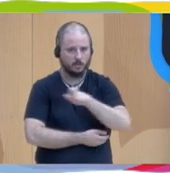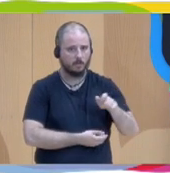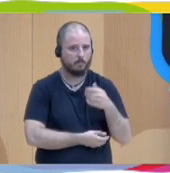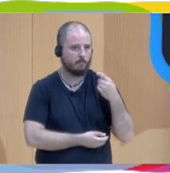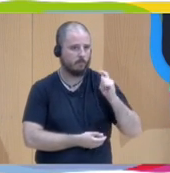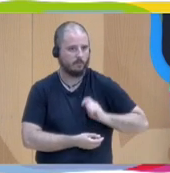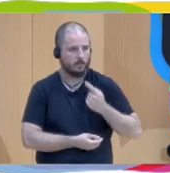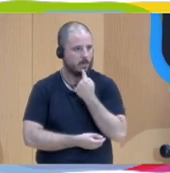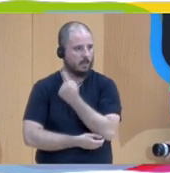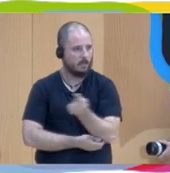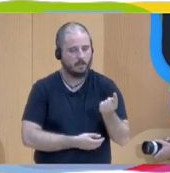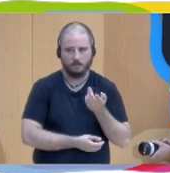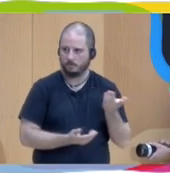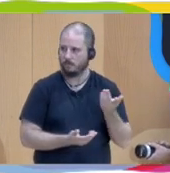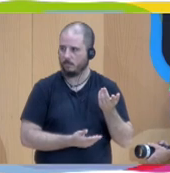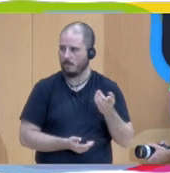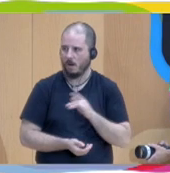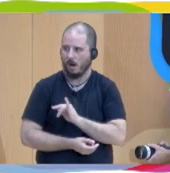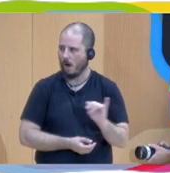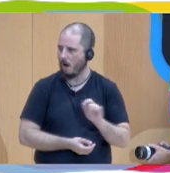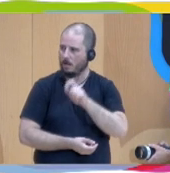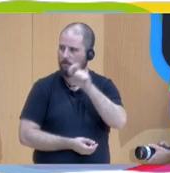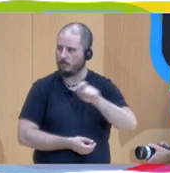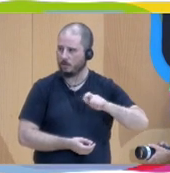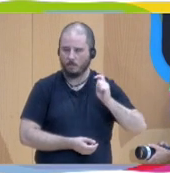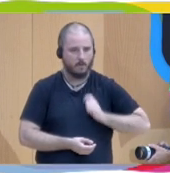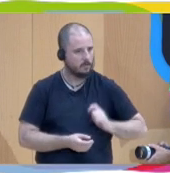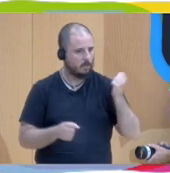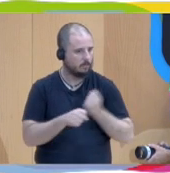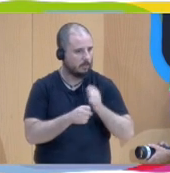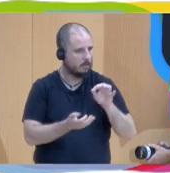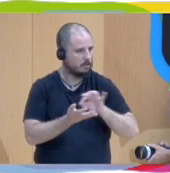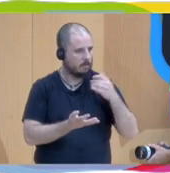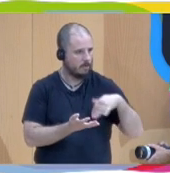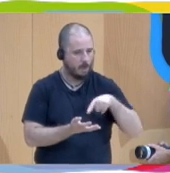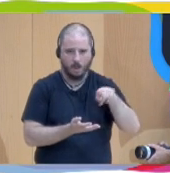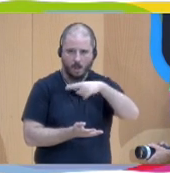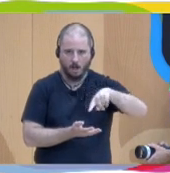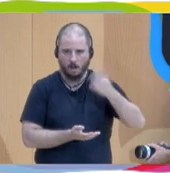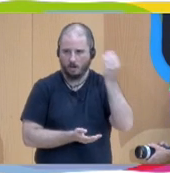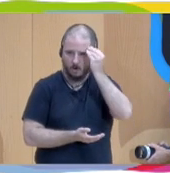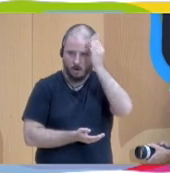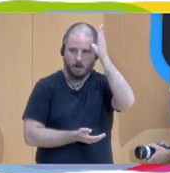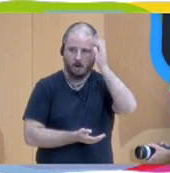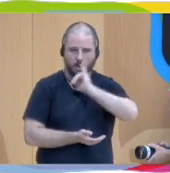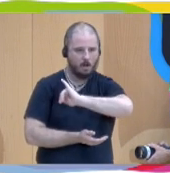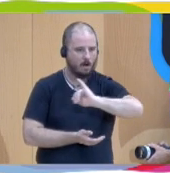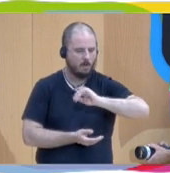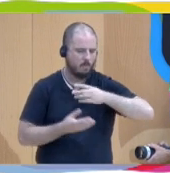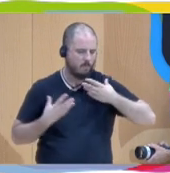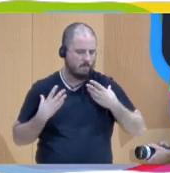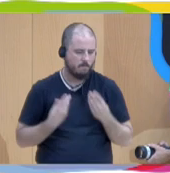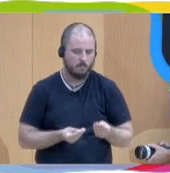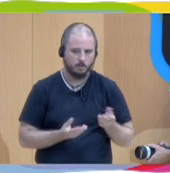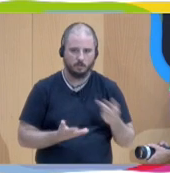tácito entre los profesionales de los servicios y es necesario también generar estructuras dentro de